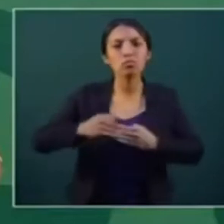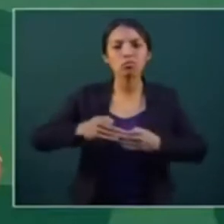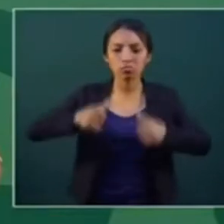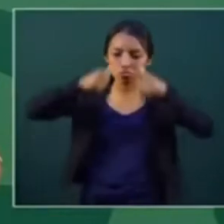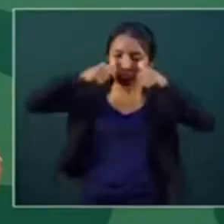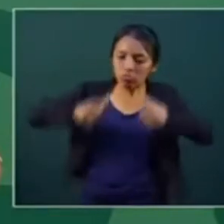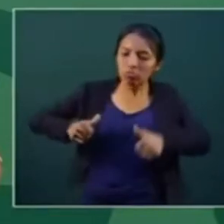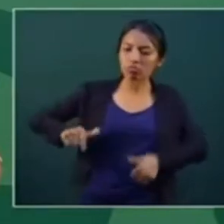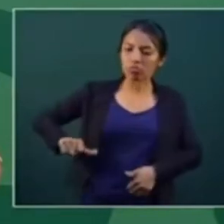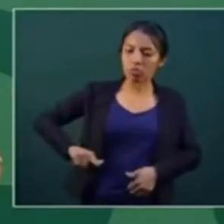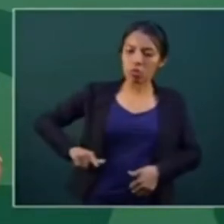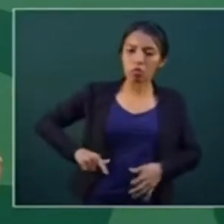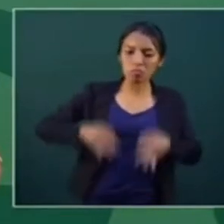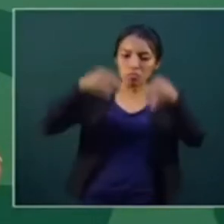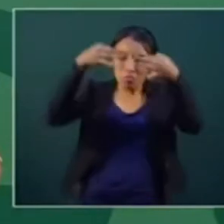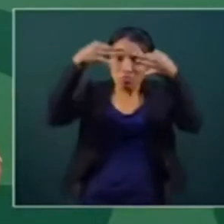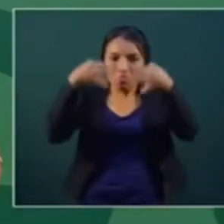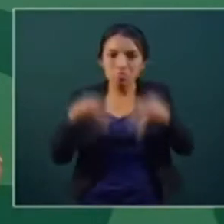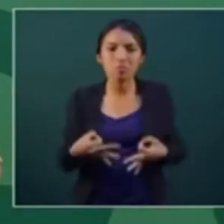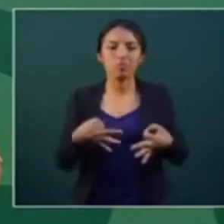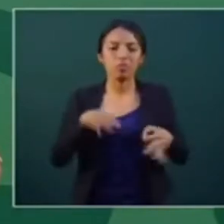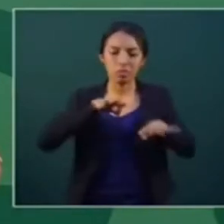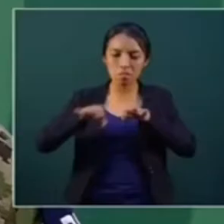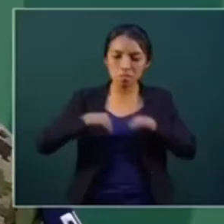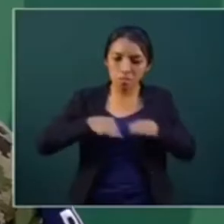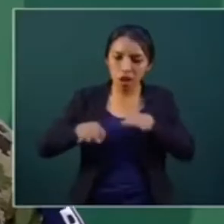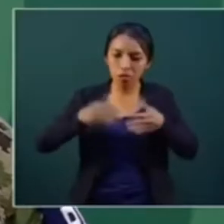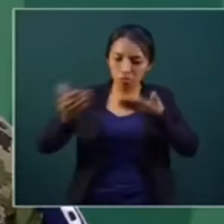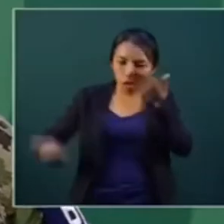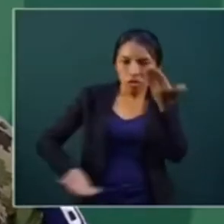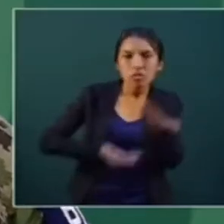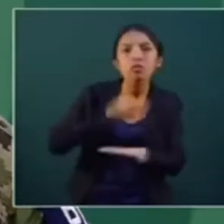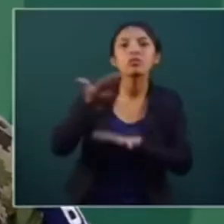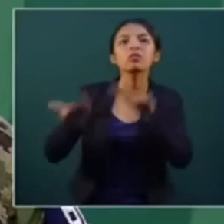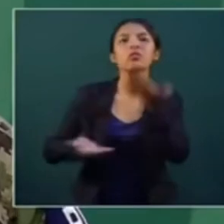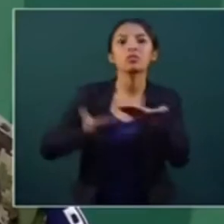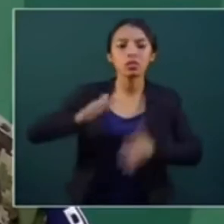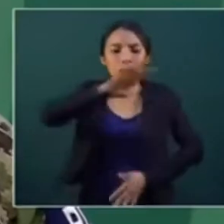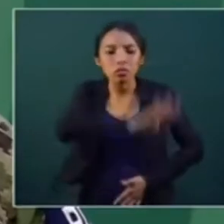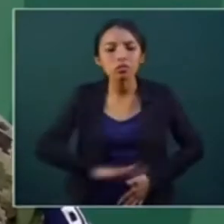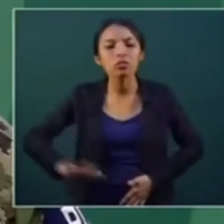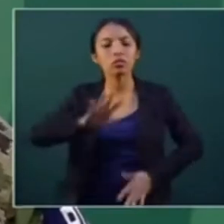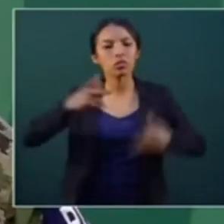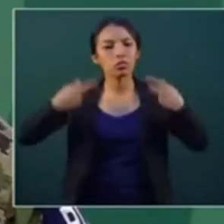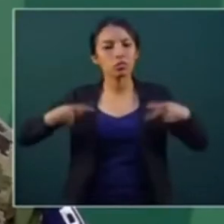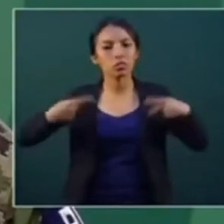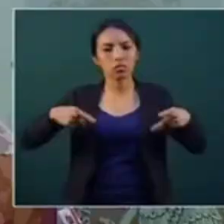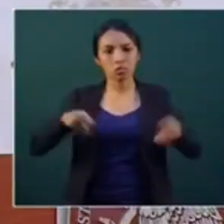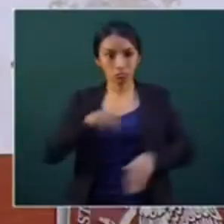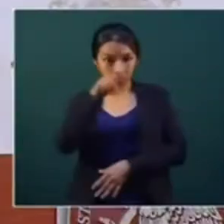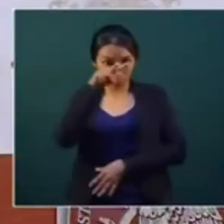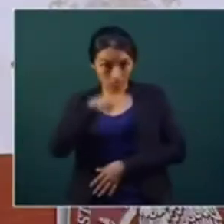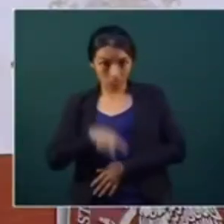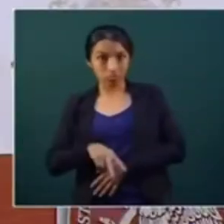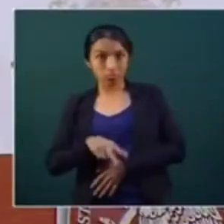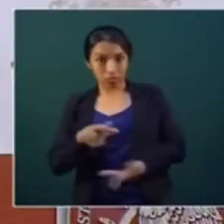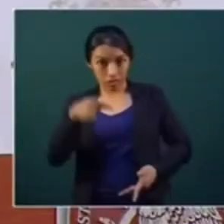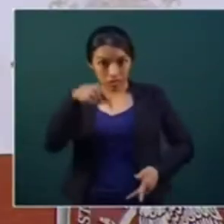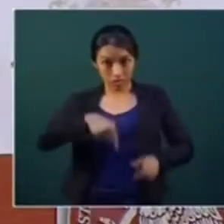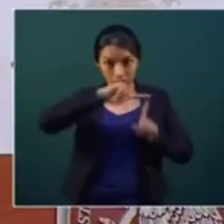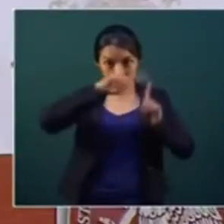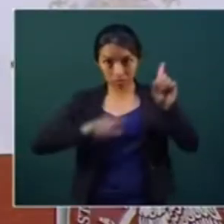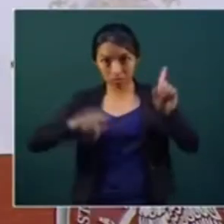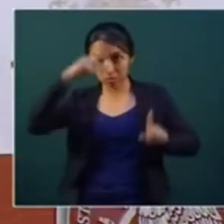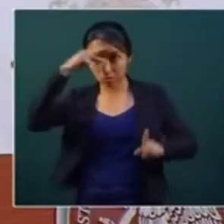Creamos servidores públicos a la sociedad mexicana. Y déjenme decirles, porque es algo muy cierto, México